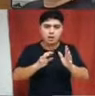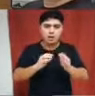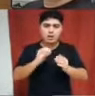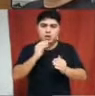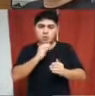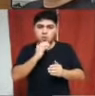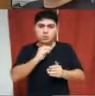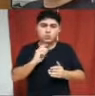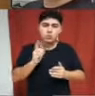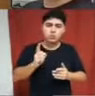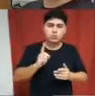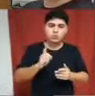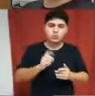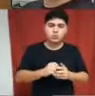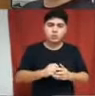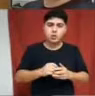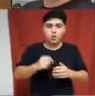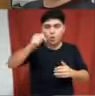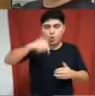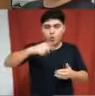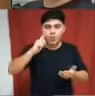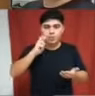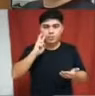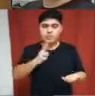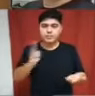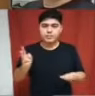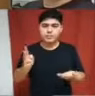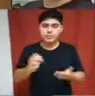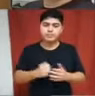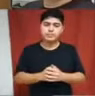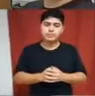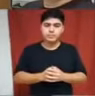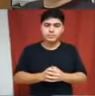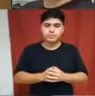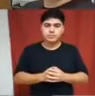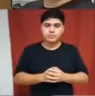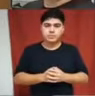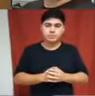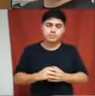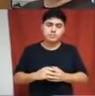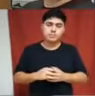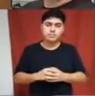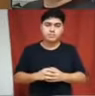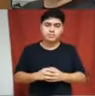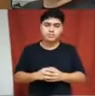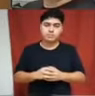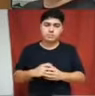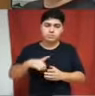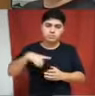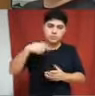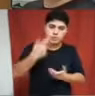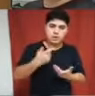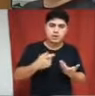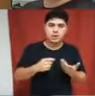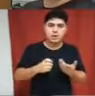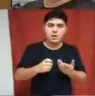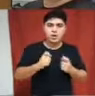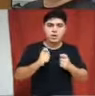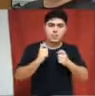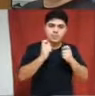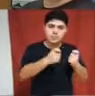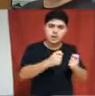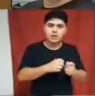en la actualidad. Ahora, creo que más allá de licencias para el personal contratado